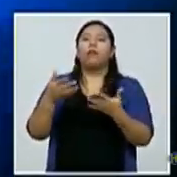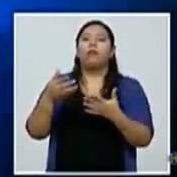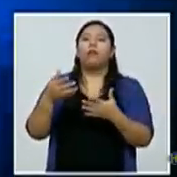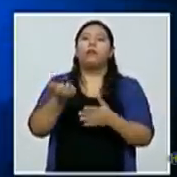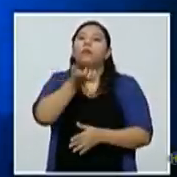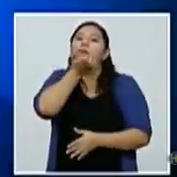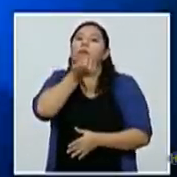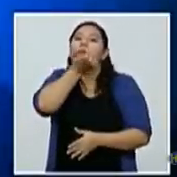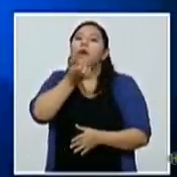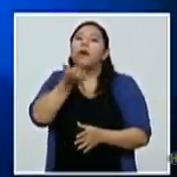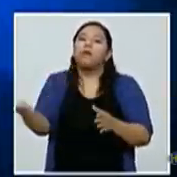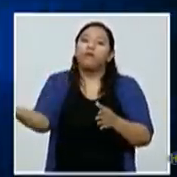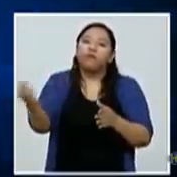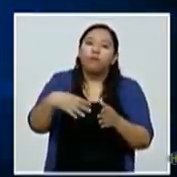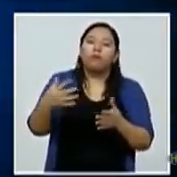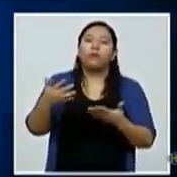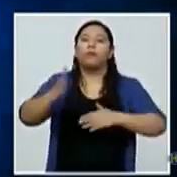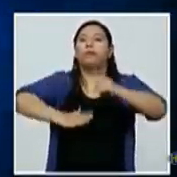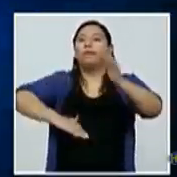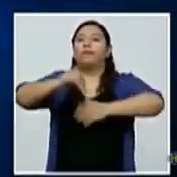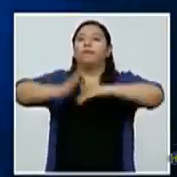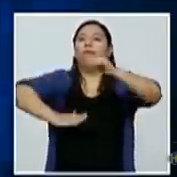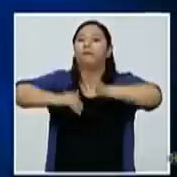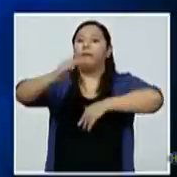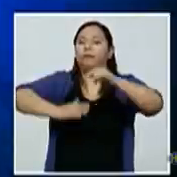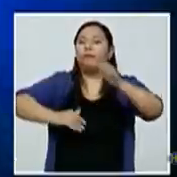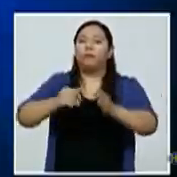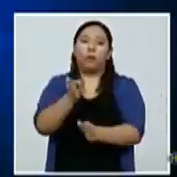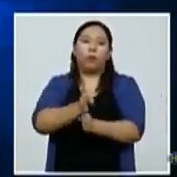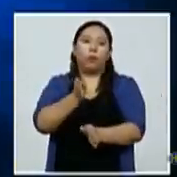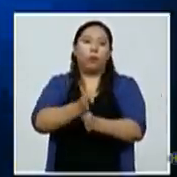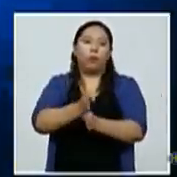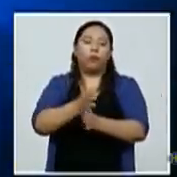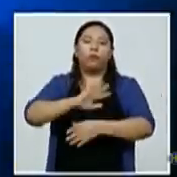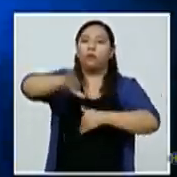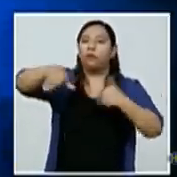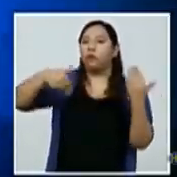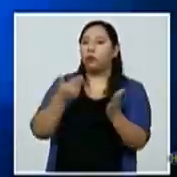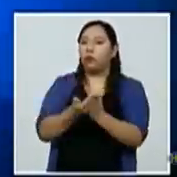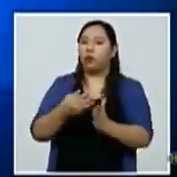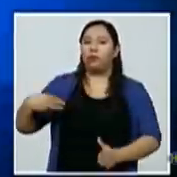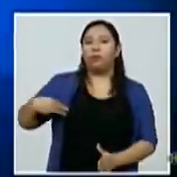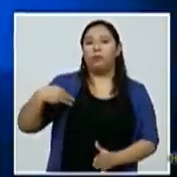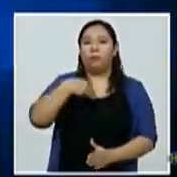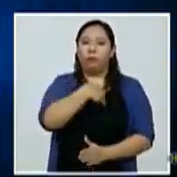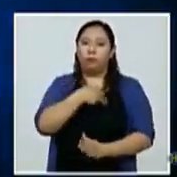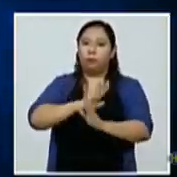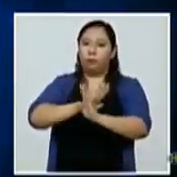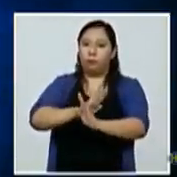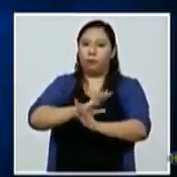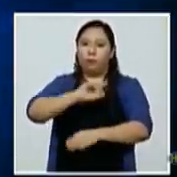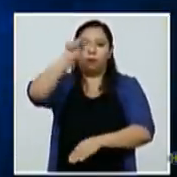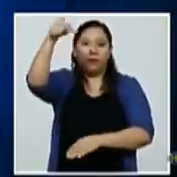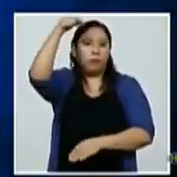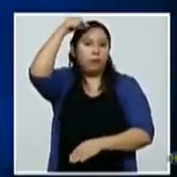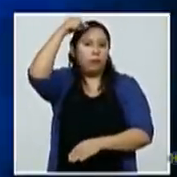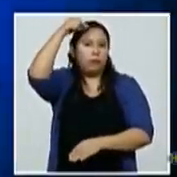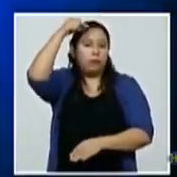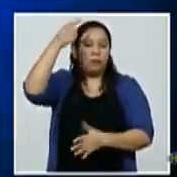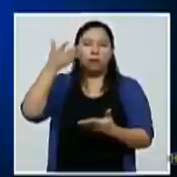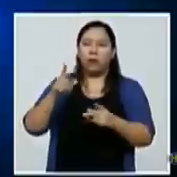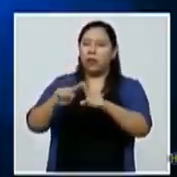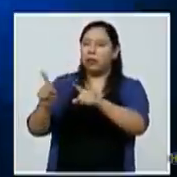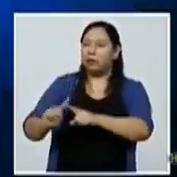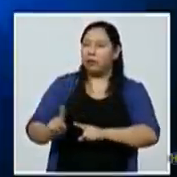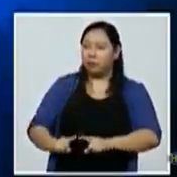contratados, sector construcción, las mismas secretarías de Estado y direcciones autorizadas. Asimismo, a nivel nacional, sector construcción